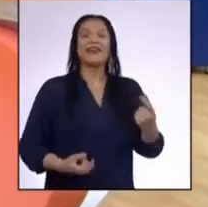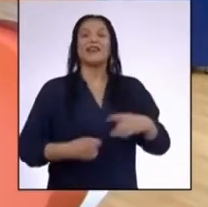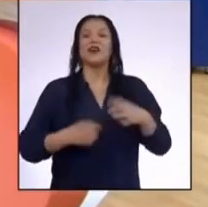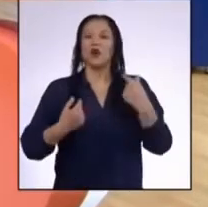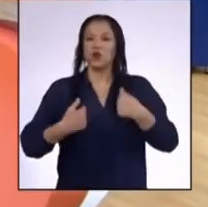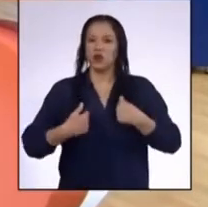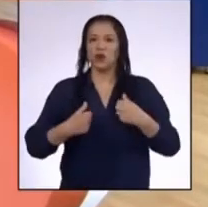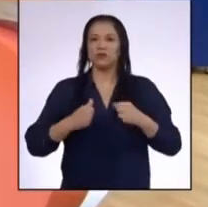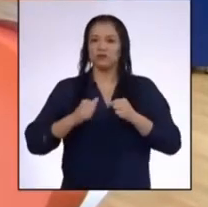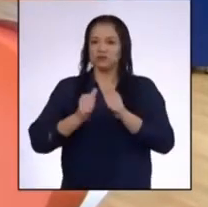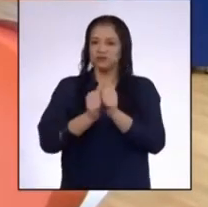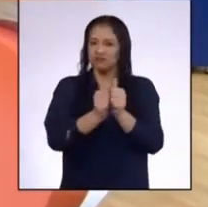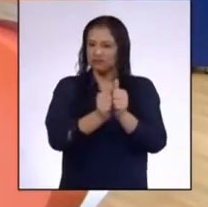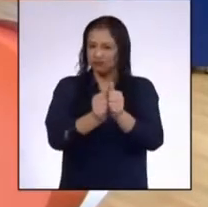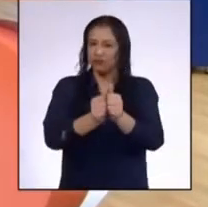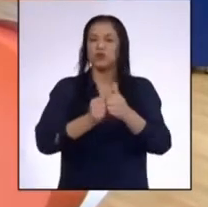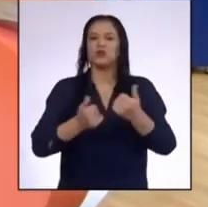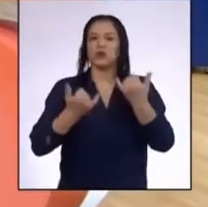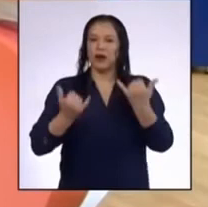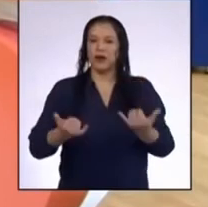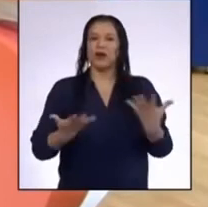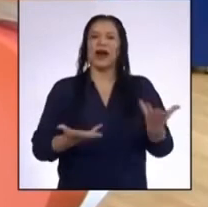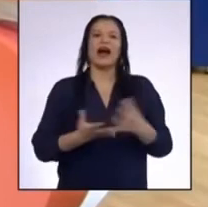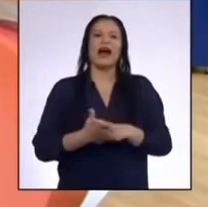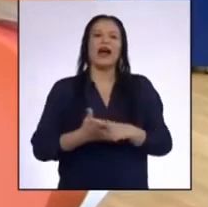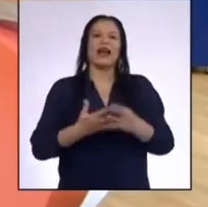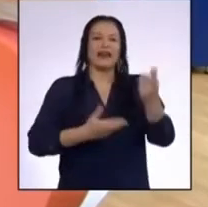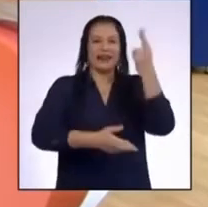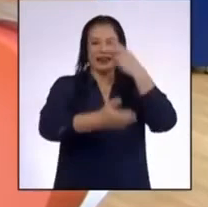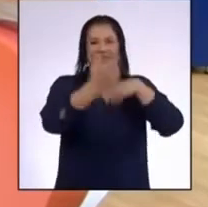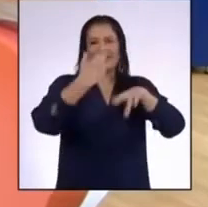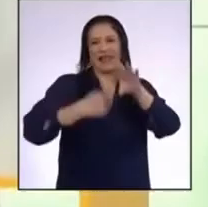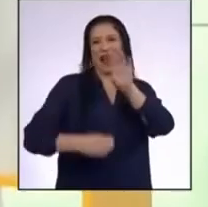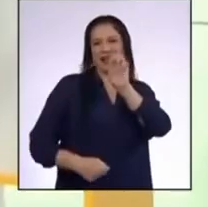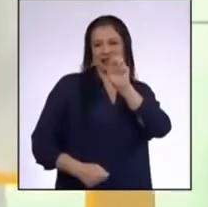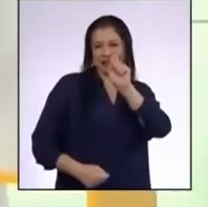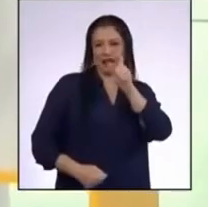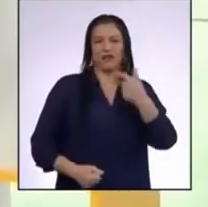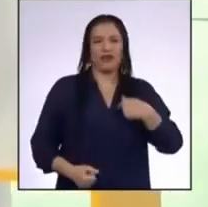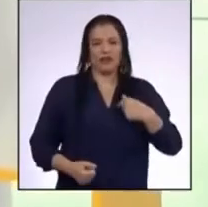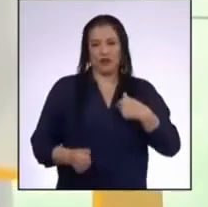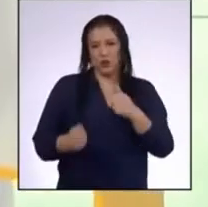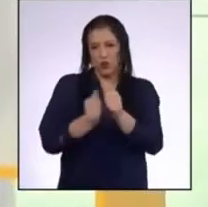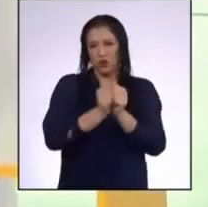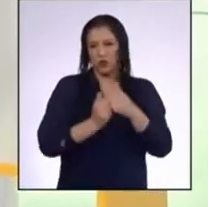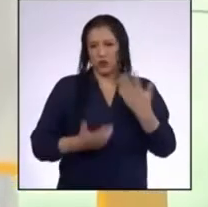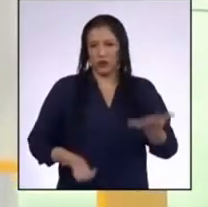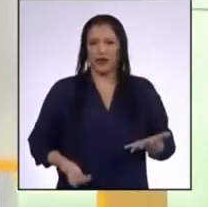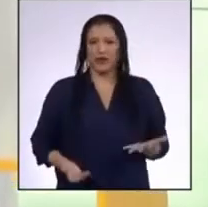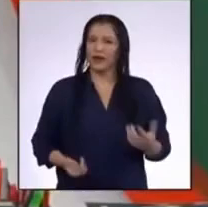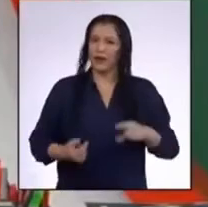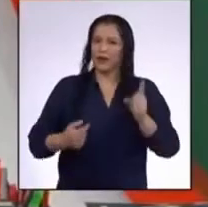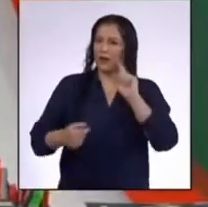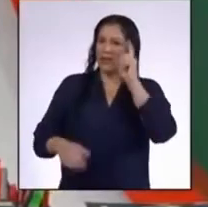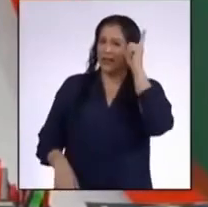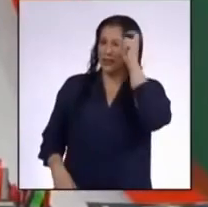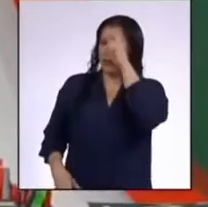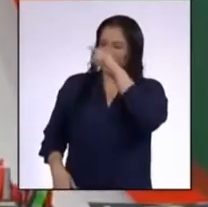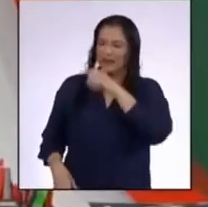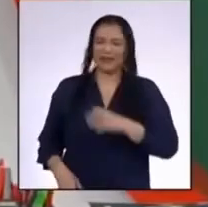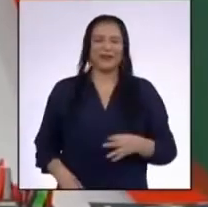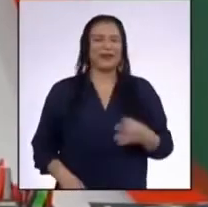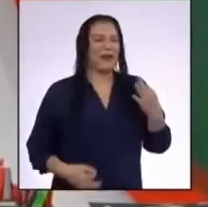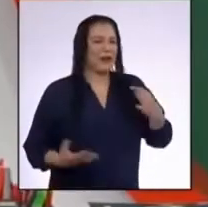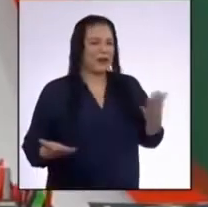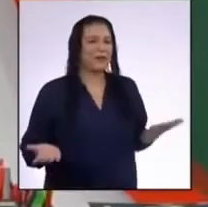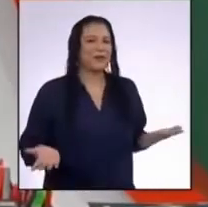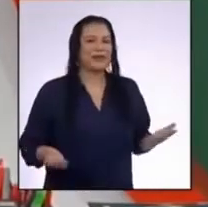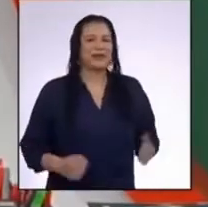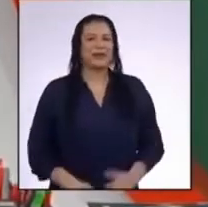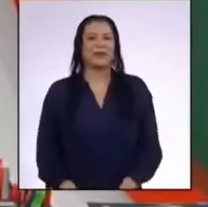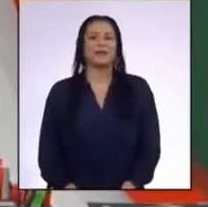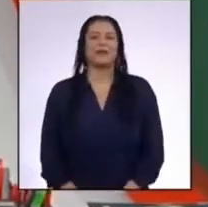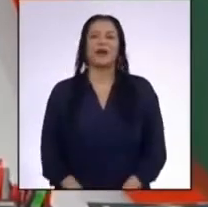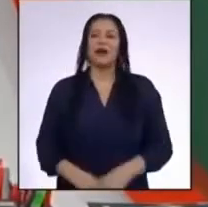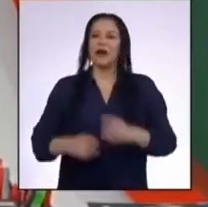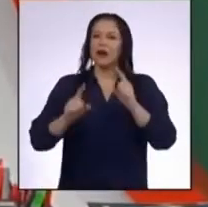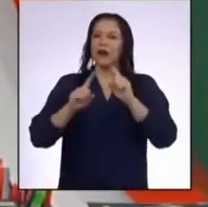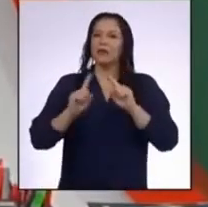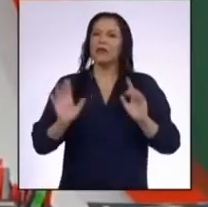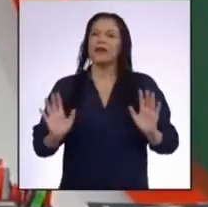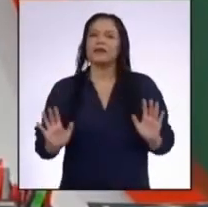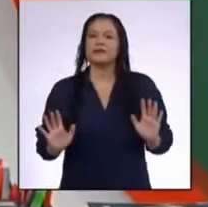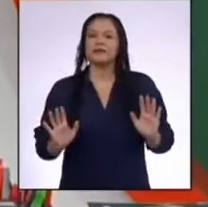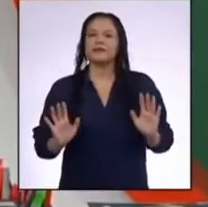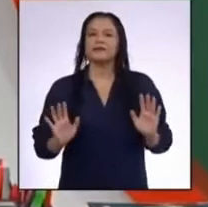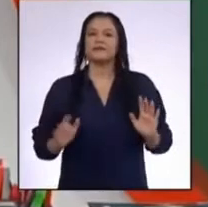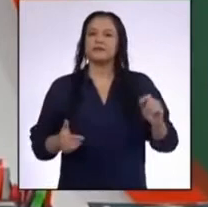acompañaré por unos días en lo que vuelve nuestra querida Stephanie ¿Ya ves? Que no fue tan difícil Es verdad, no fue tan difícil Miluska, pero